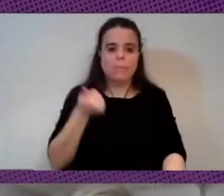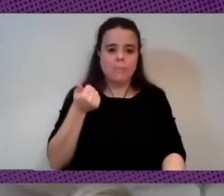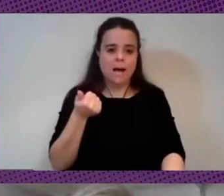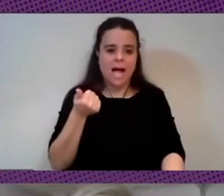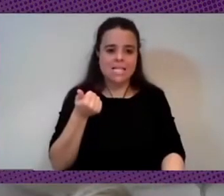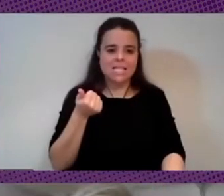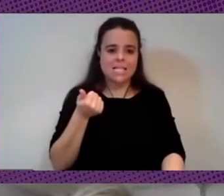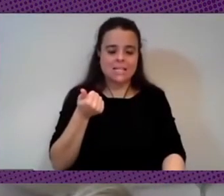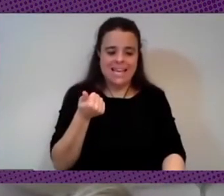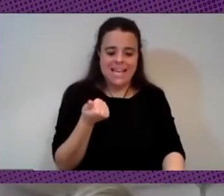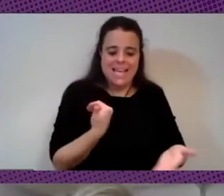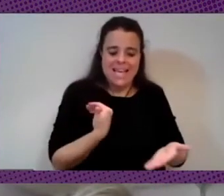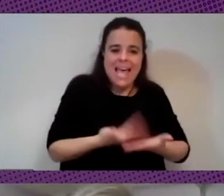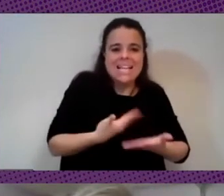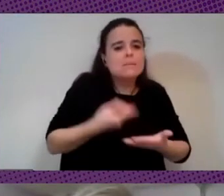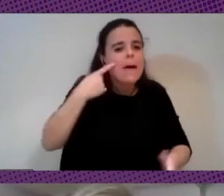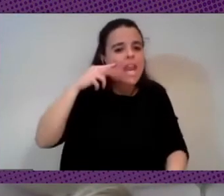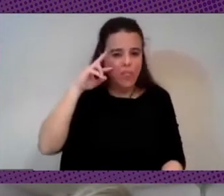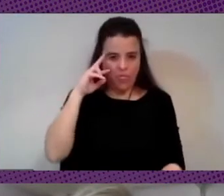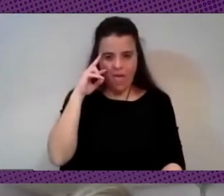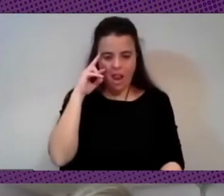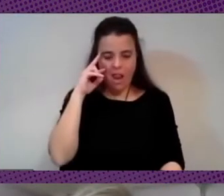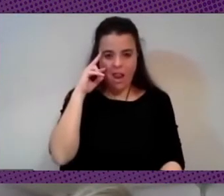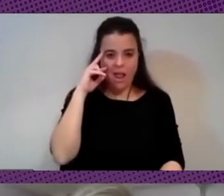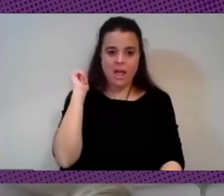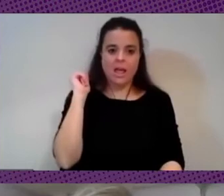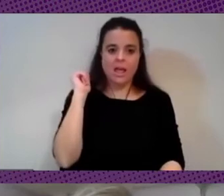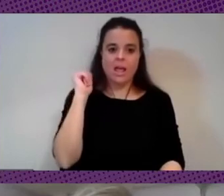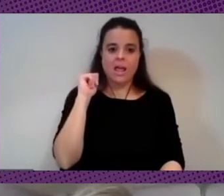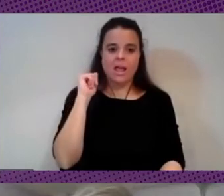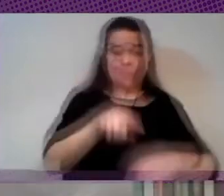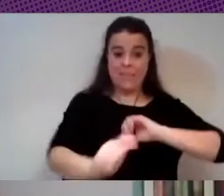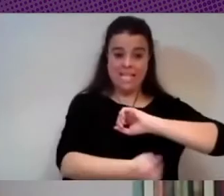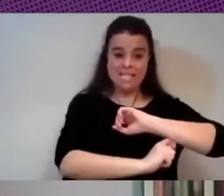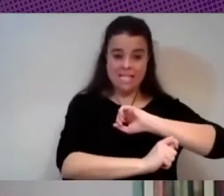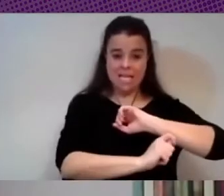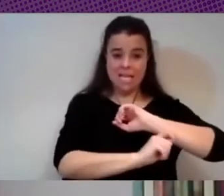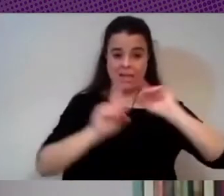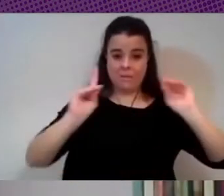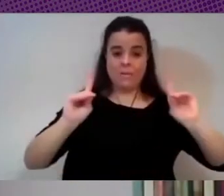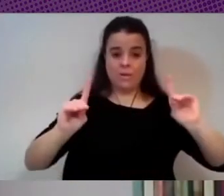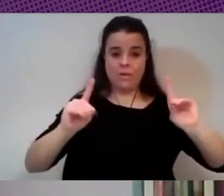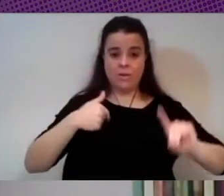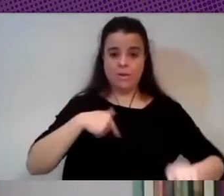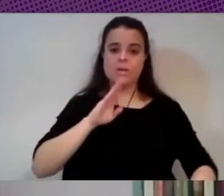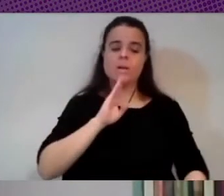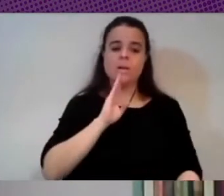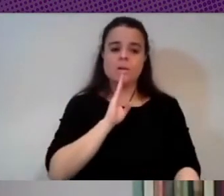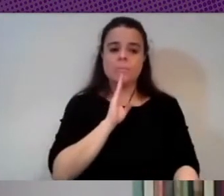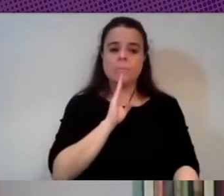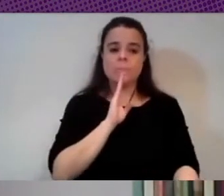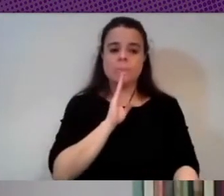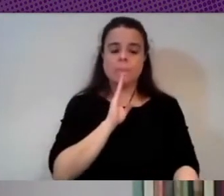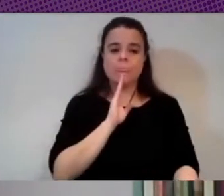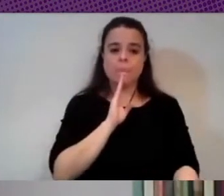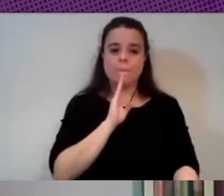experiencial donde toda esta estrategia pedagógica que describí antes esté